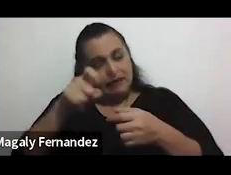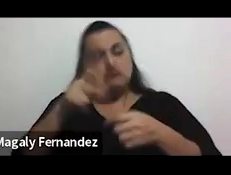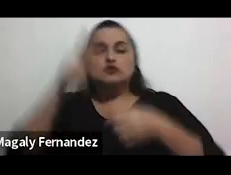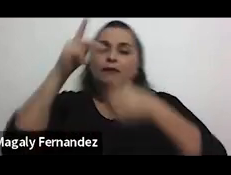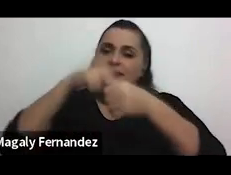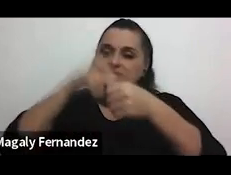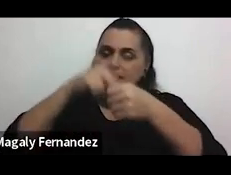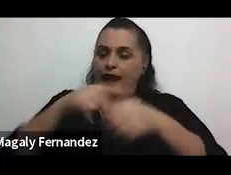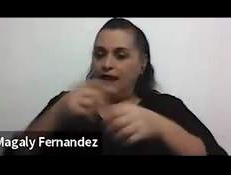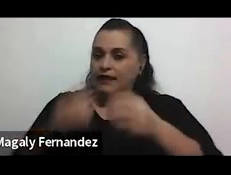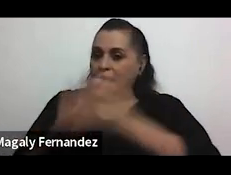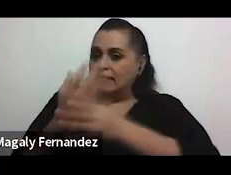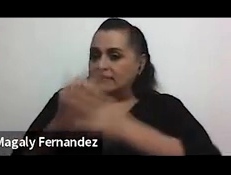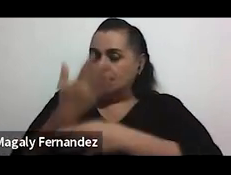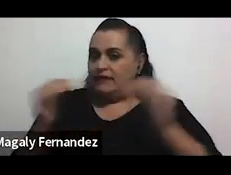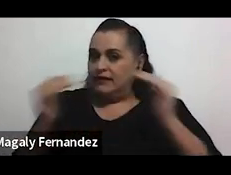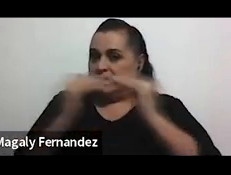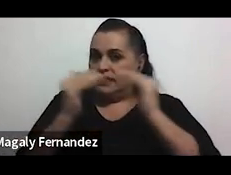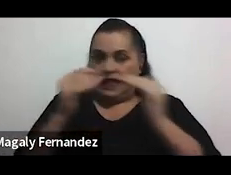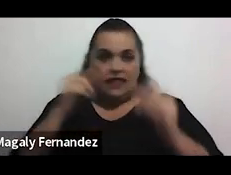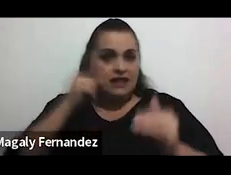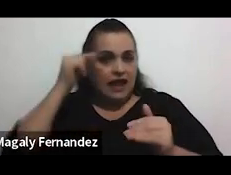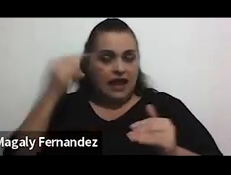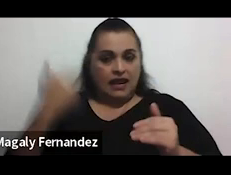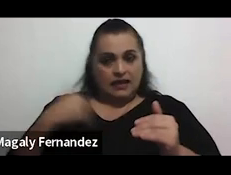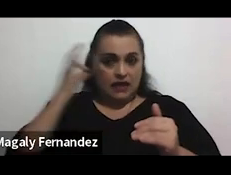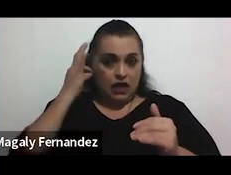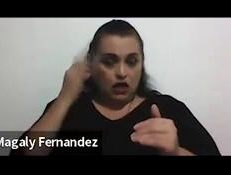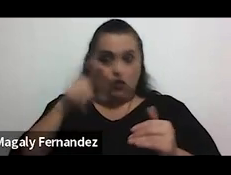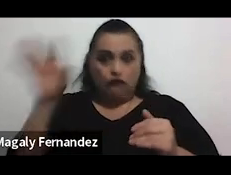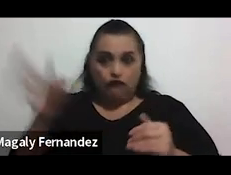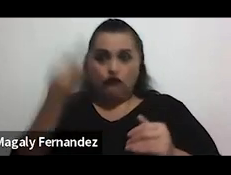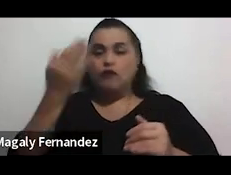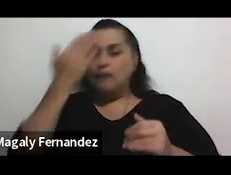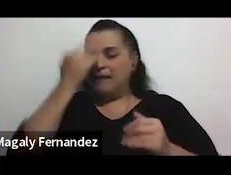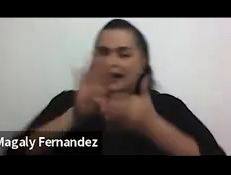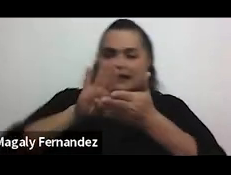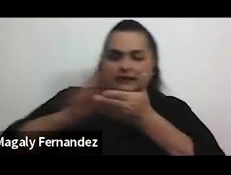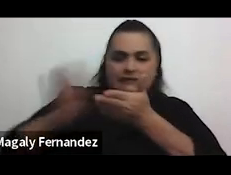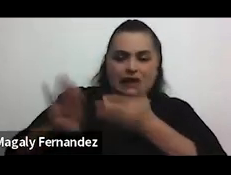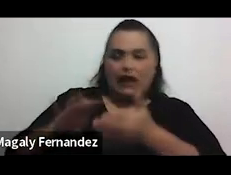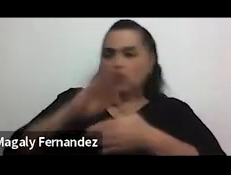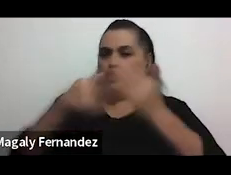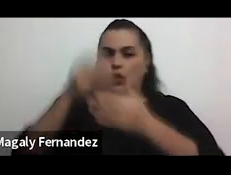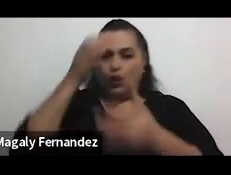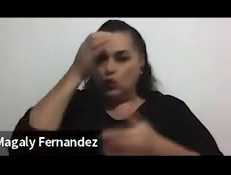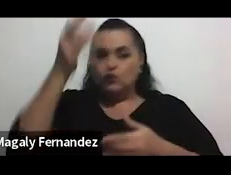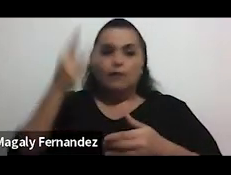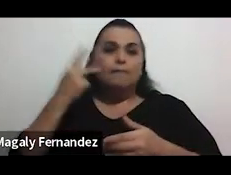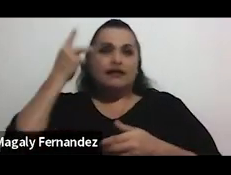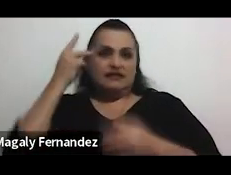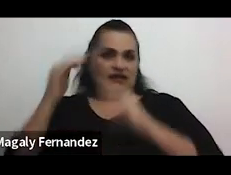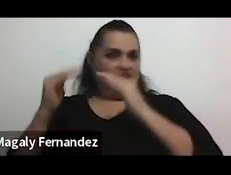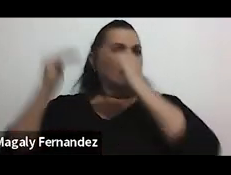en la promoción de la equidad de género como un medio también para desmantelar todo lo que es la cultura patriarca y esta